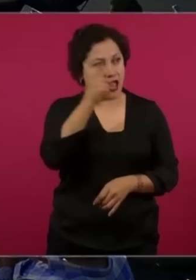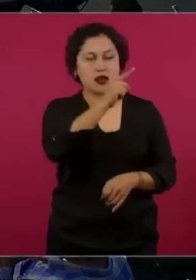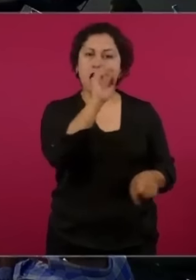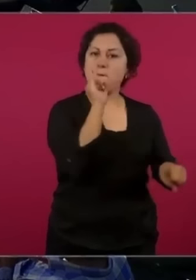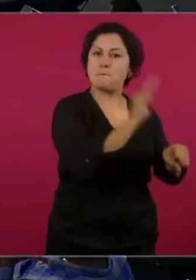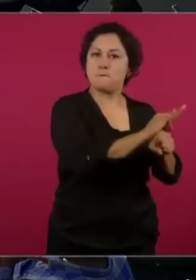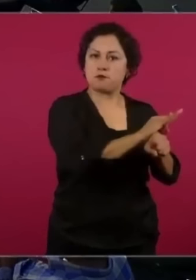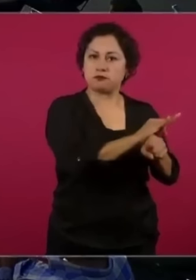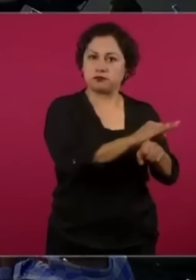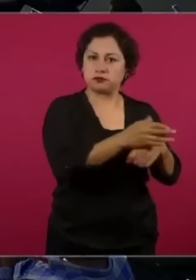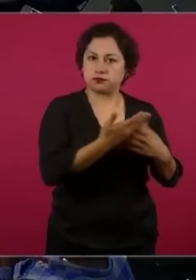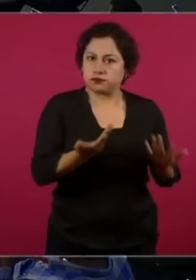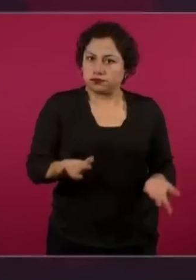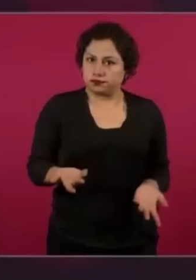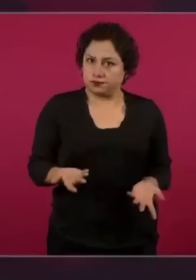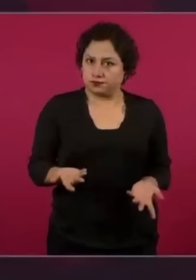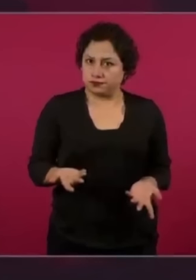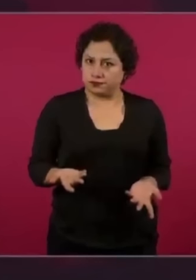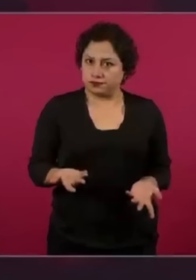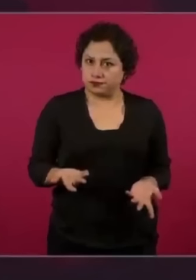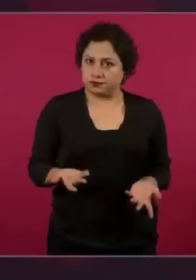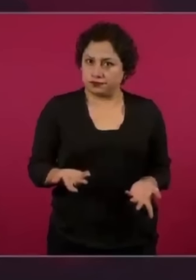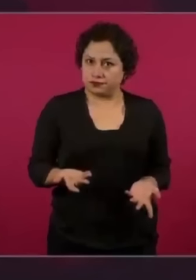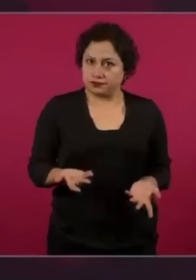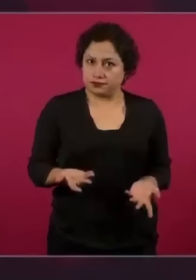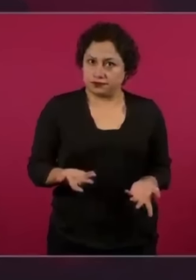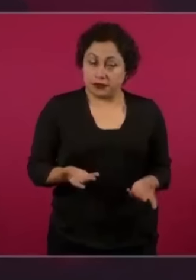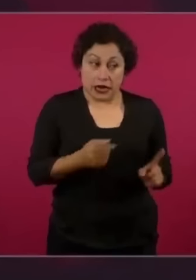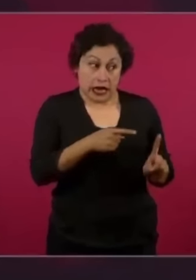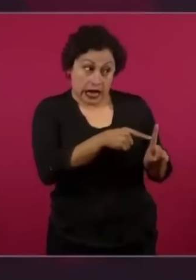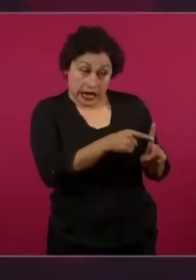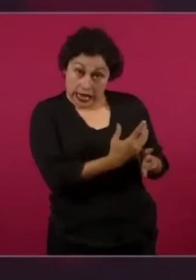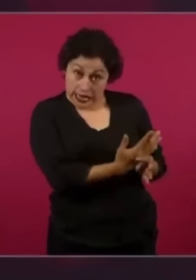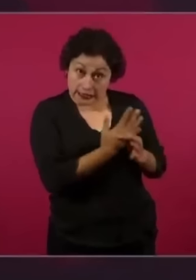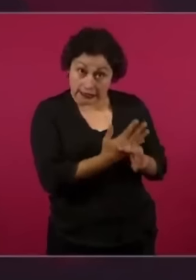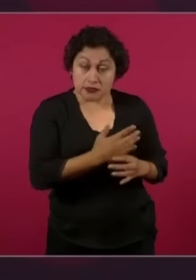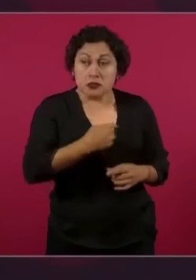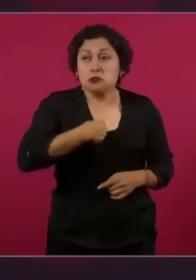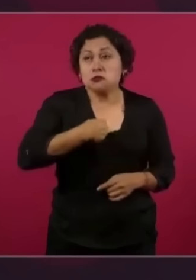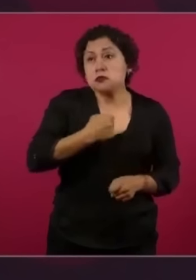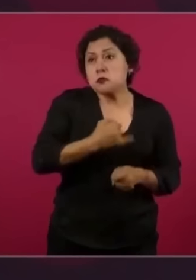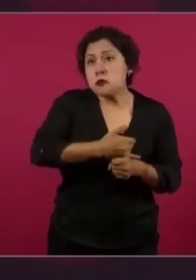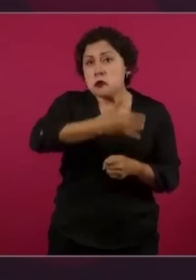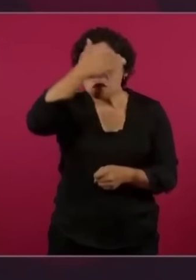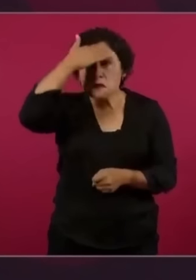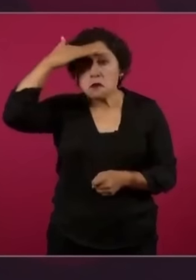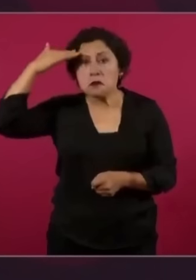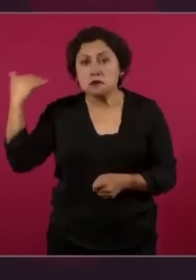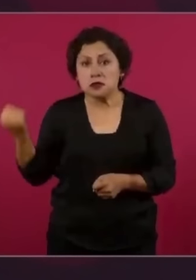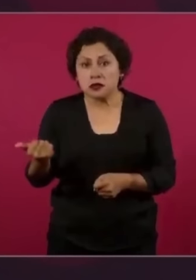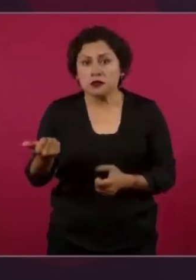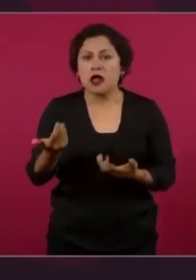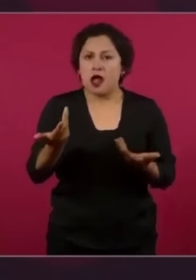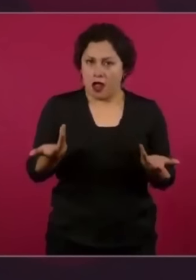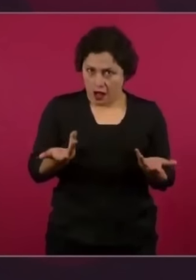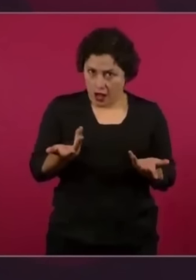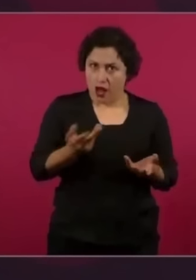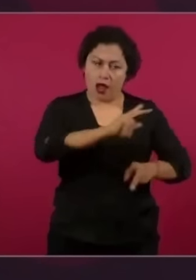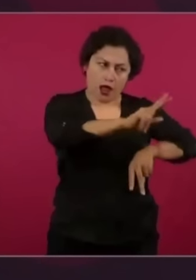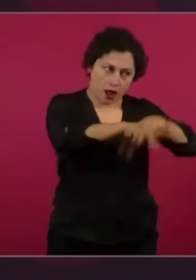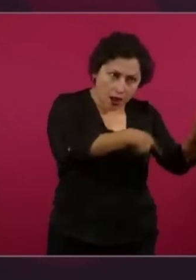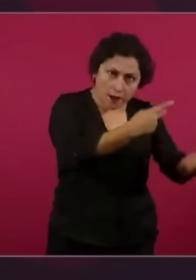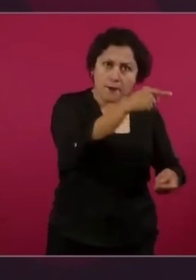Si, como dice él, es inocente, ¿por qué no? Calderón lo defiende.